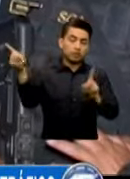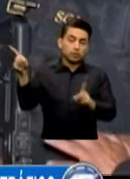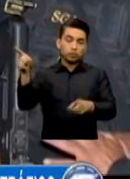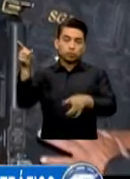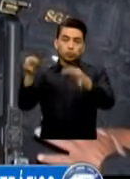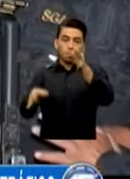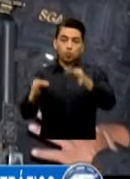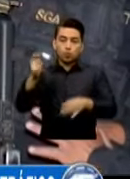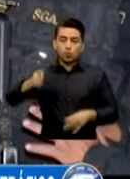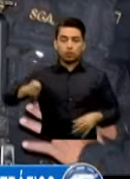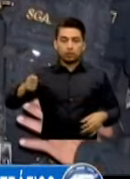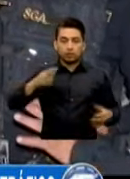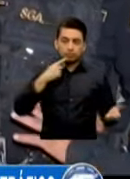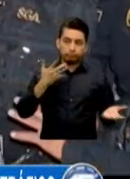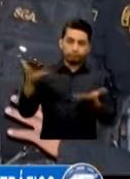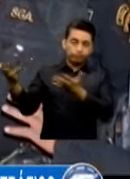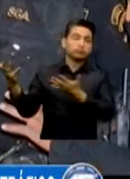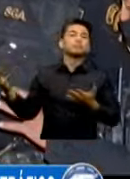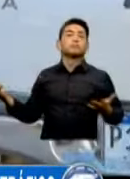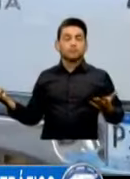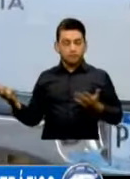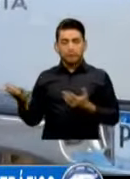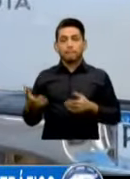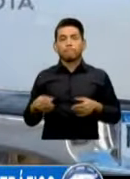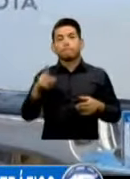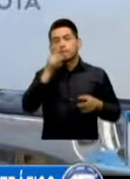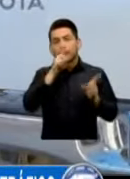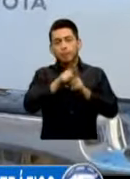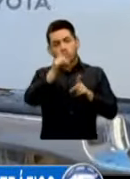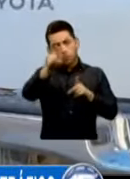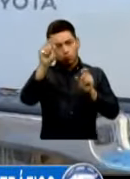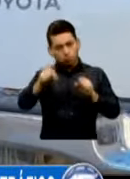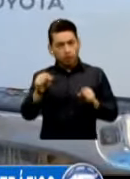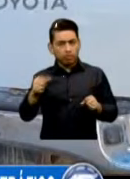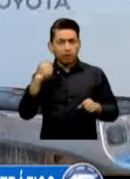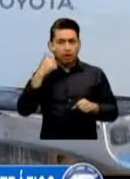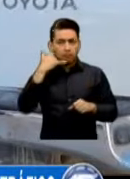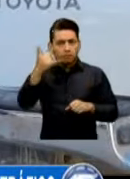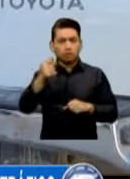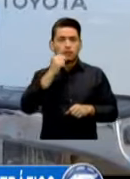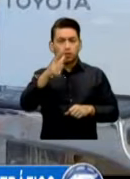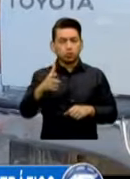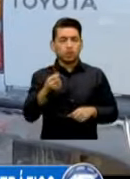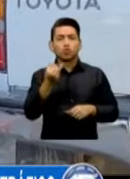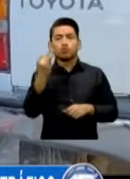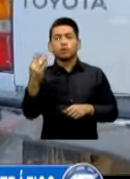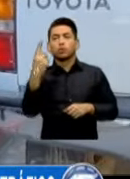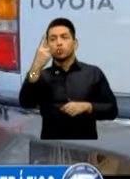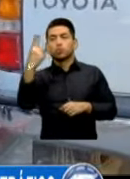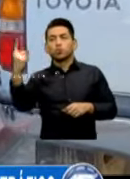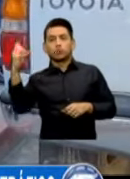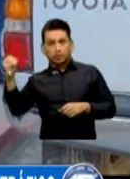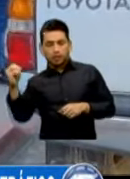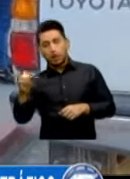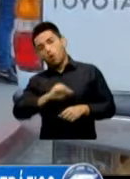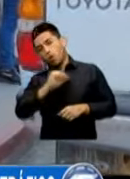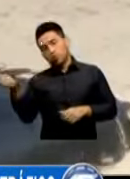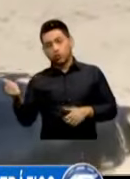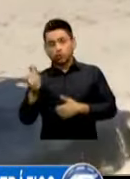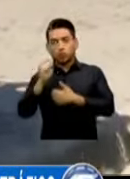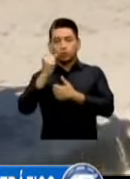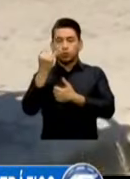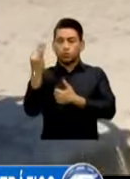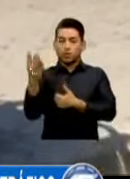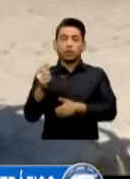Ponemos a disposición De la población El teléfono 110 De Policía Nacional Civil Y 1561 Que es la